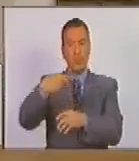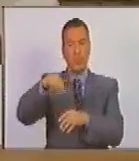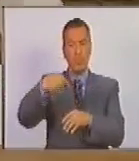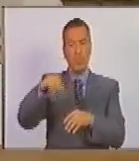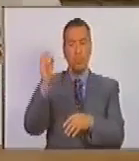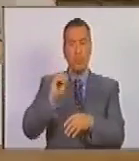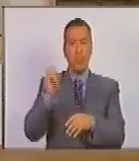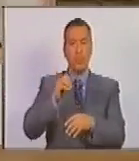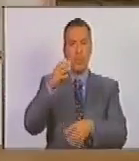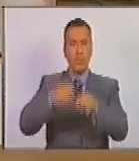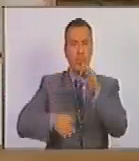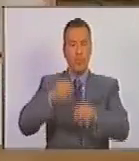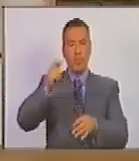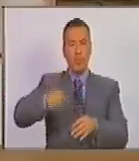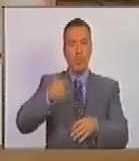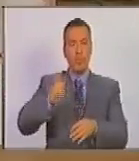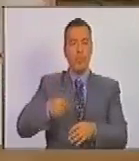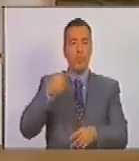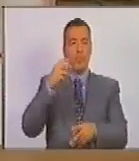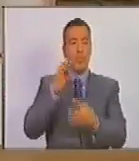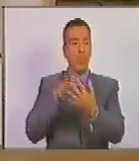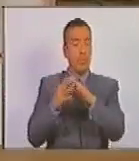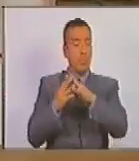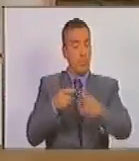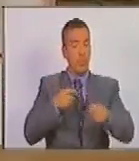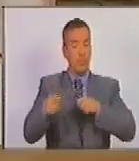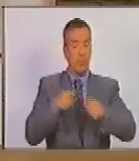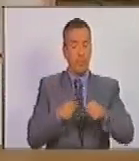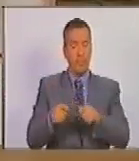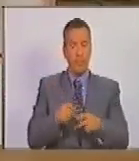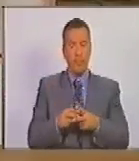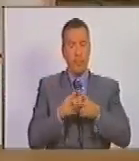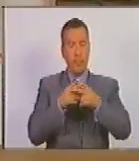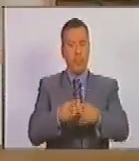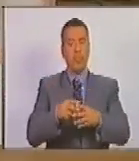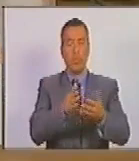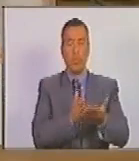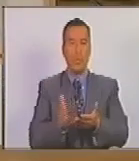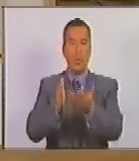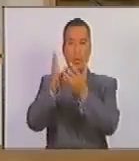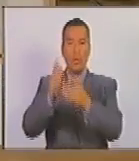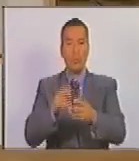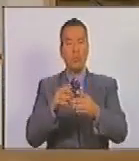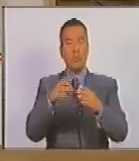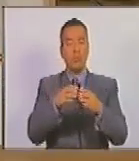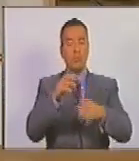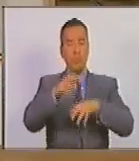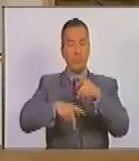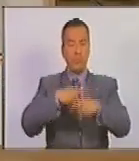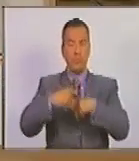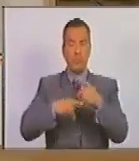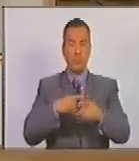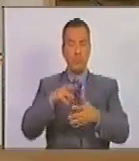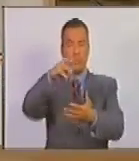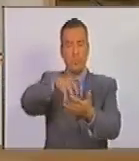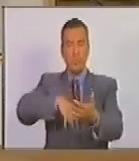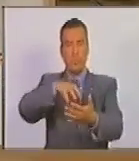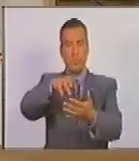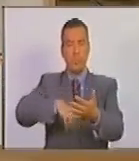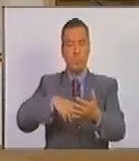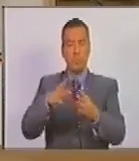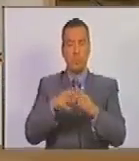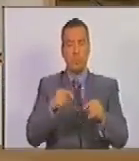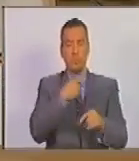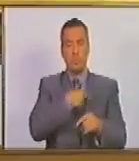o jurídica, realizando actividades, realizando prestando servicios en una unidad de producción agrícola. Es todo,